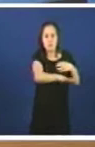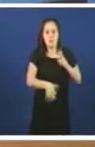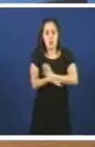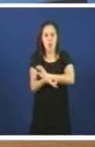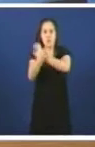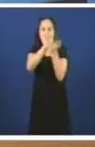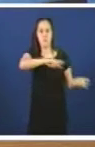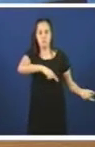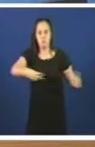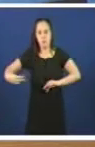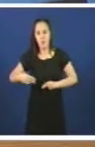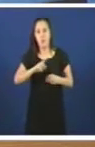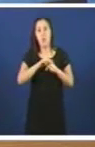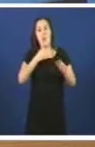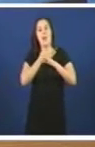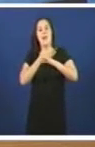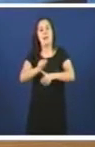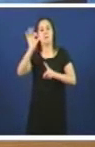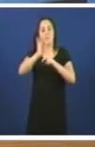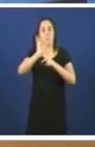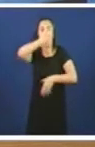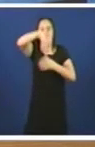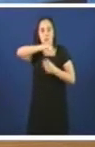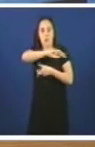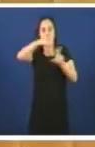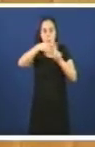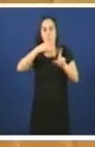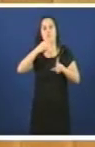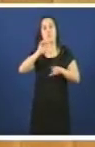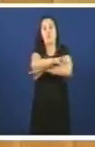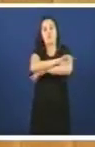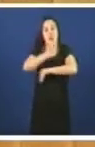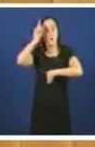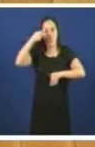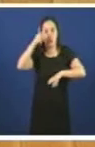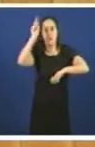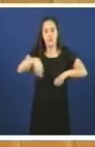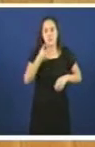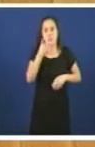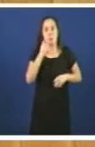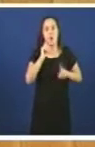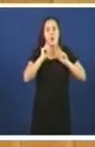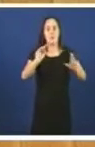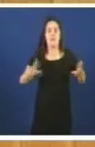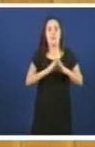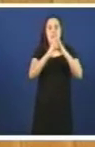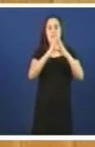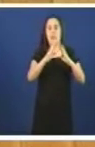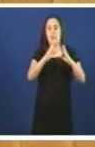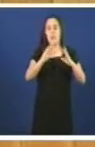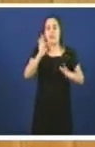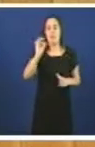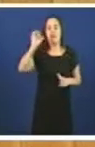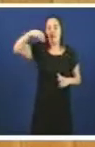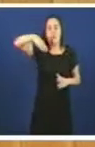sinaléctica, insisto, pasen a web da Consellería de Cultura, efectivamente, agora xa pasamos a Iglesia de San Martiño ou a Bodega Santa